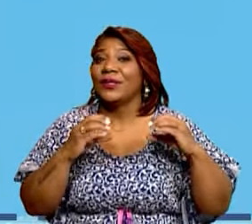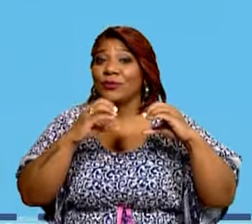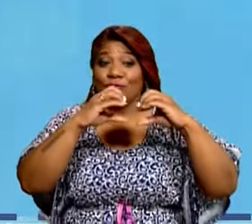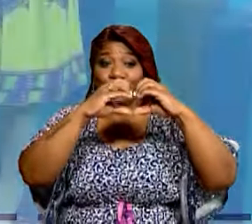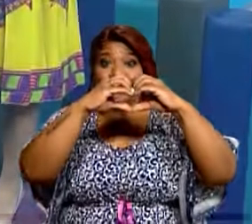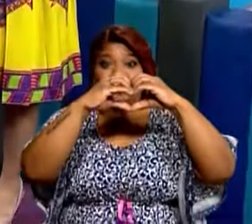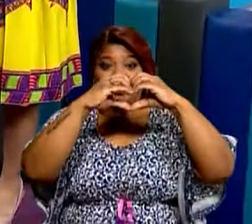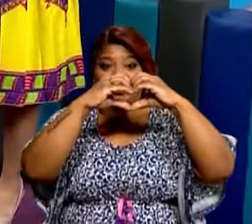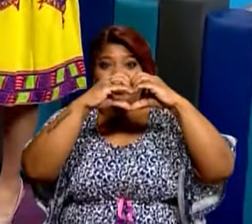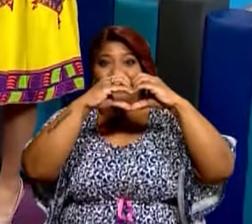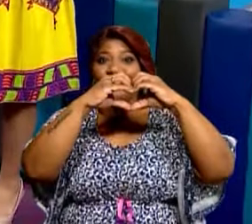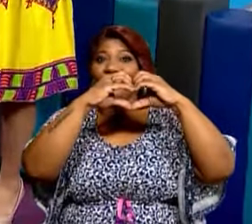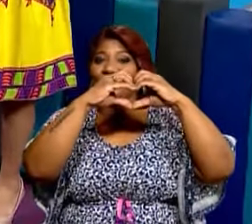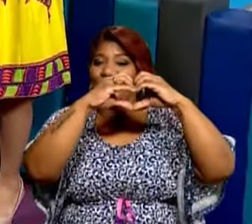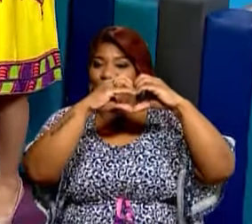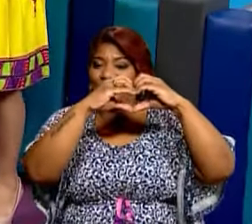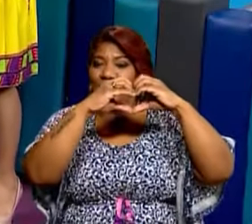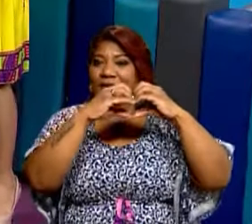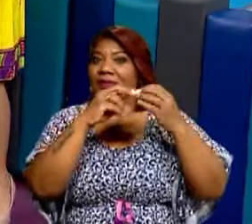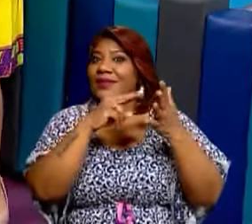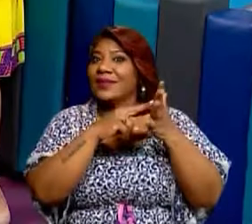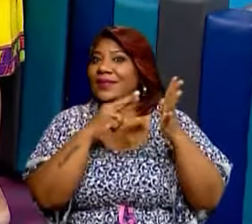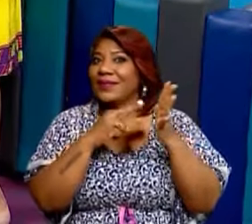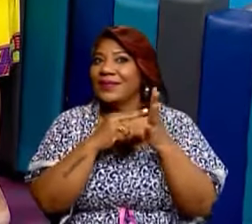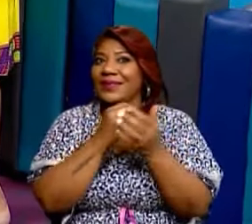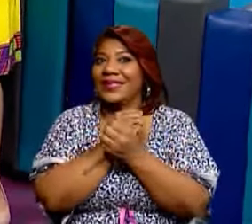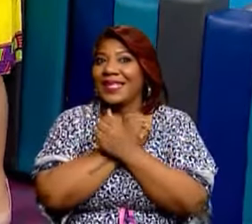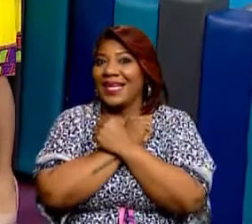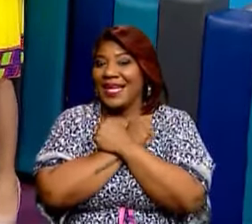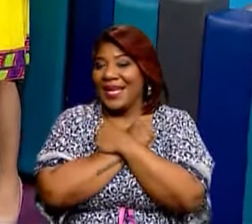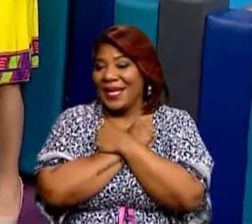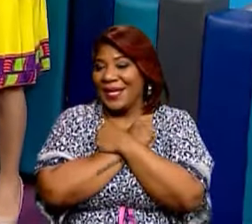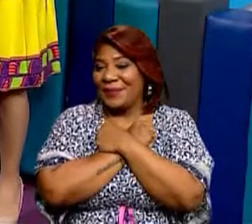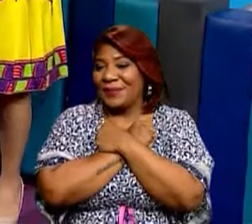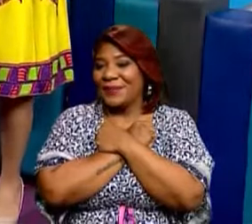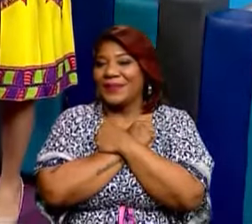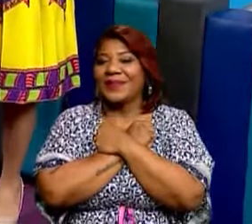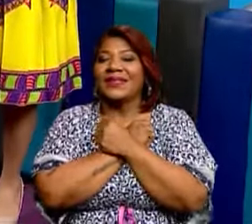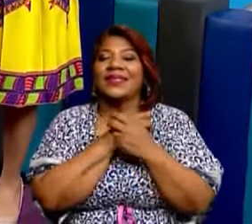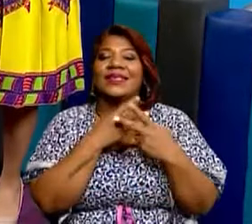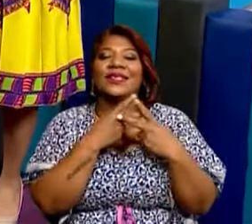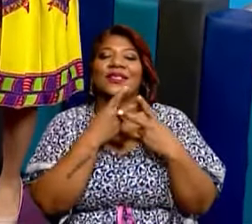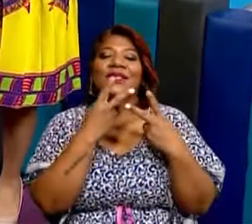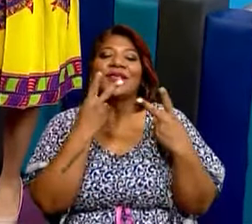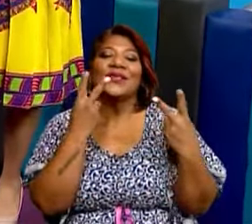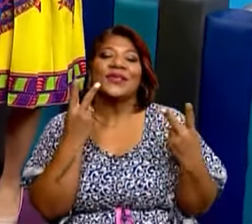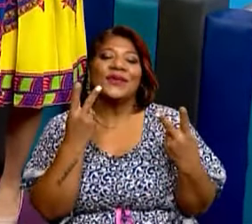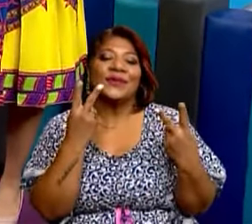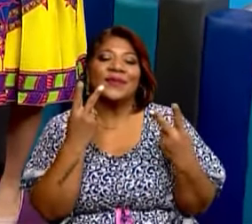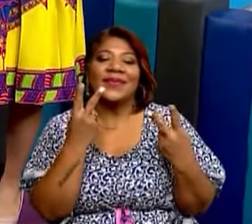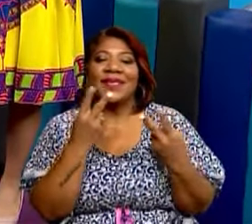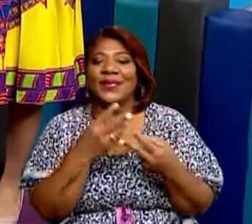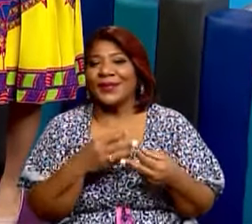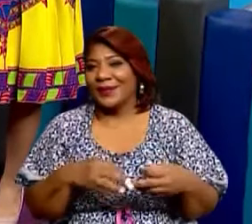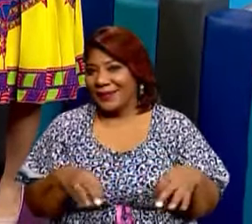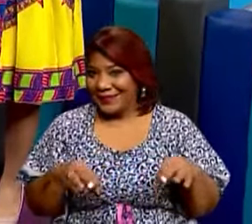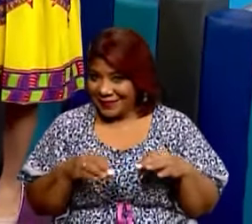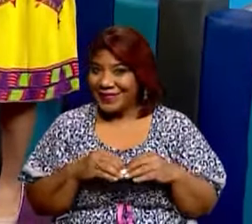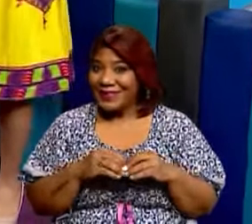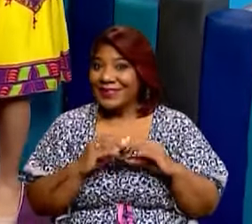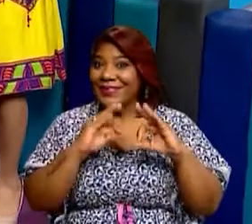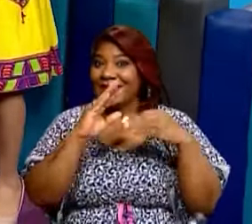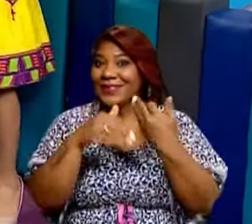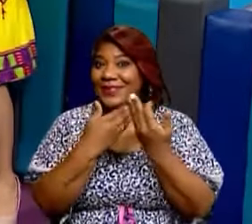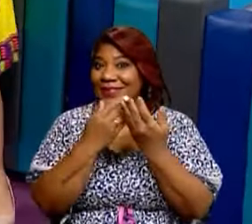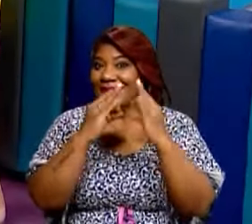y en tu familia hay amor. Esos valores hermosos, esa empatía, esa solidaridad con los miembros que conforman tu familia.